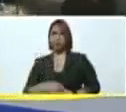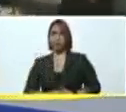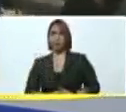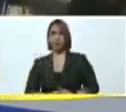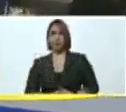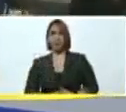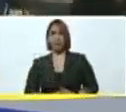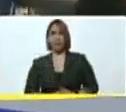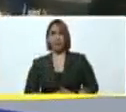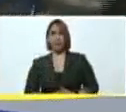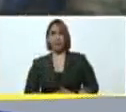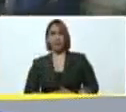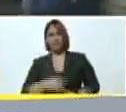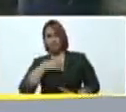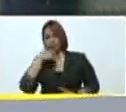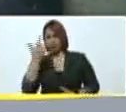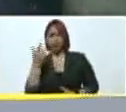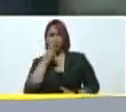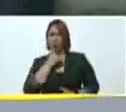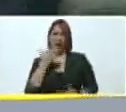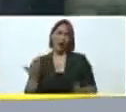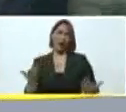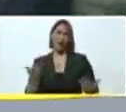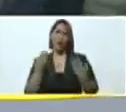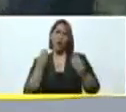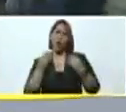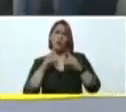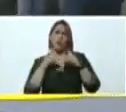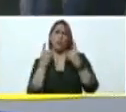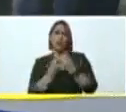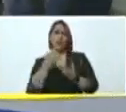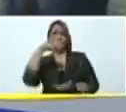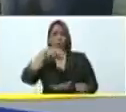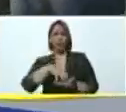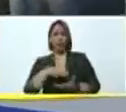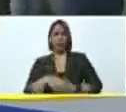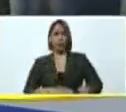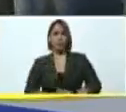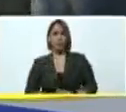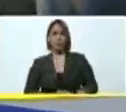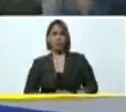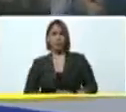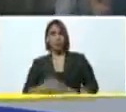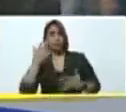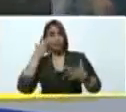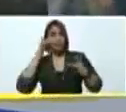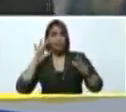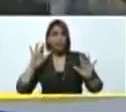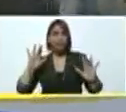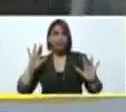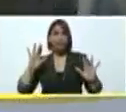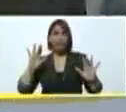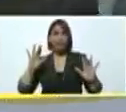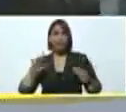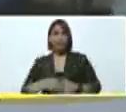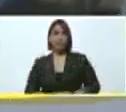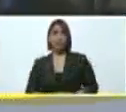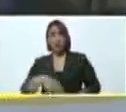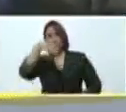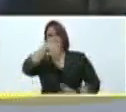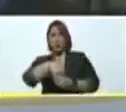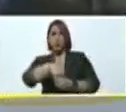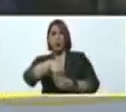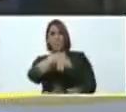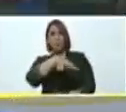da vergüenza como el Departamento de Estado pretende inmiscuirse en los